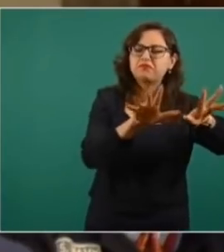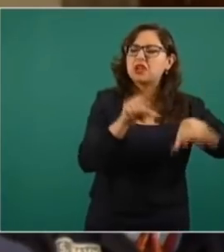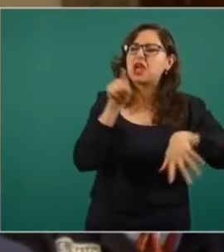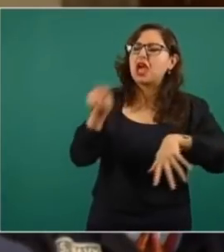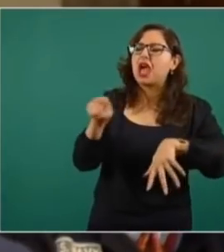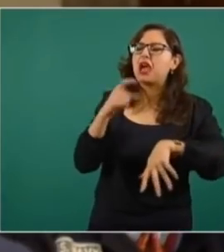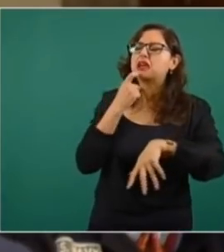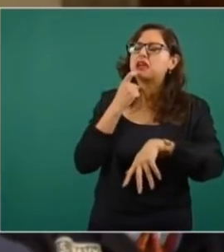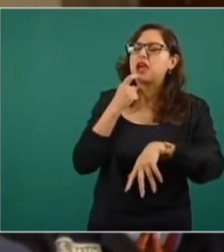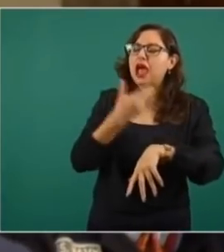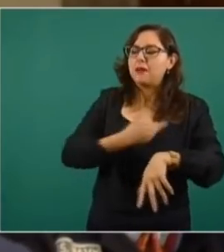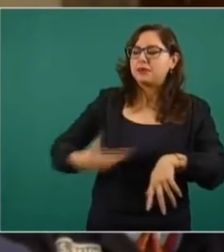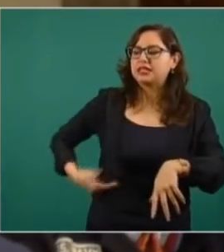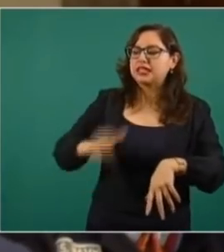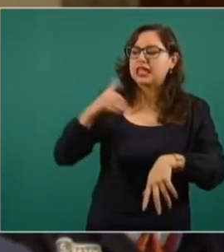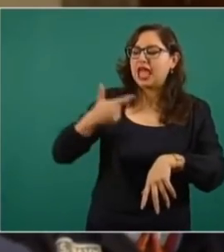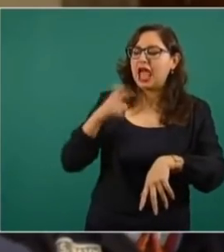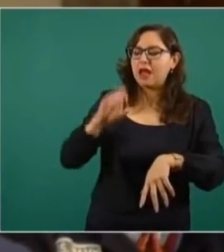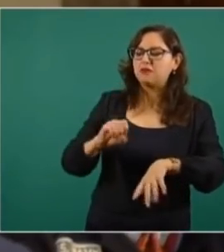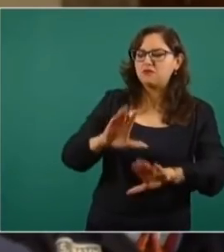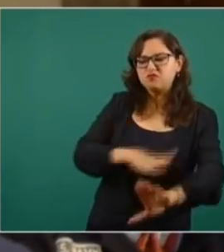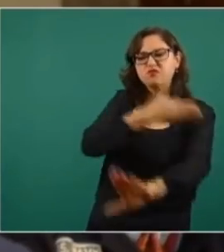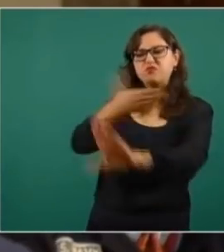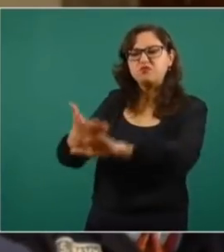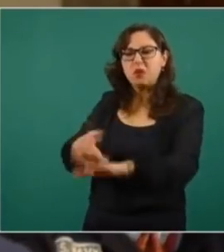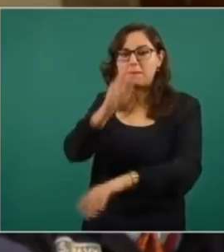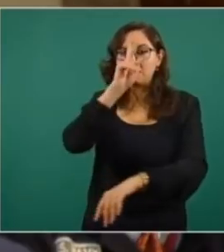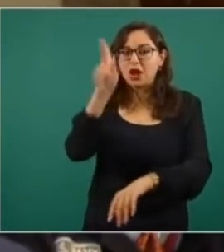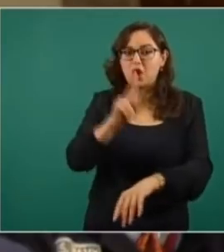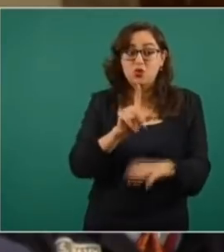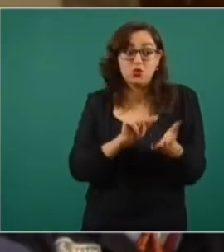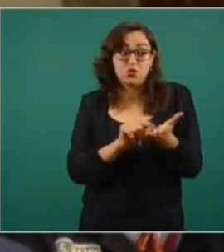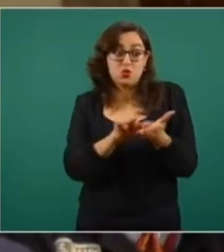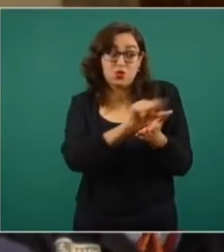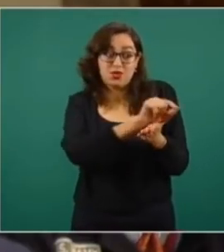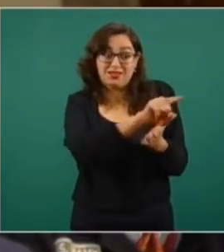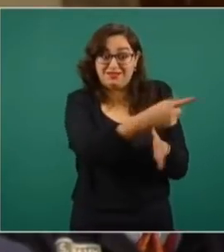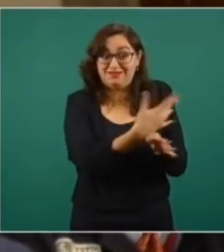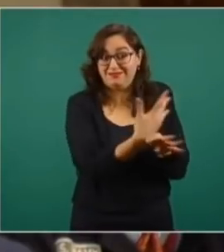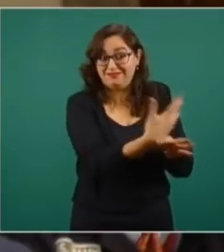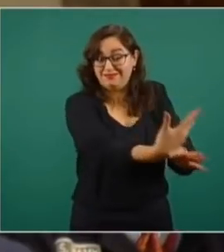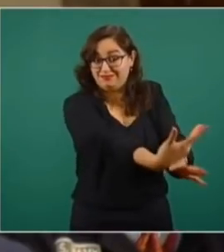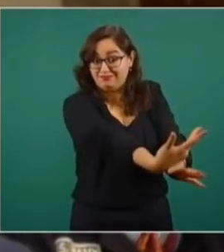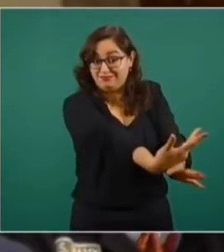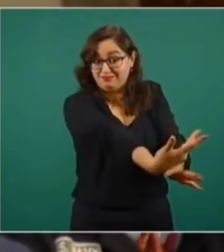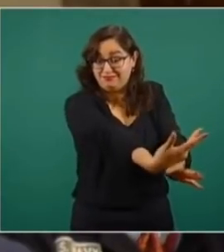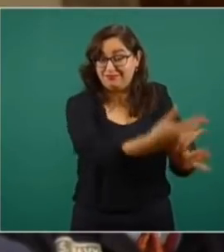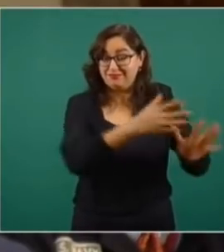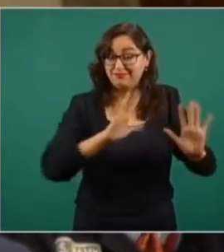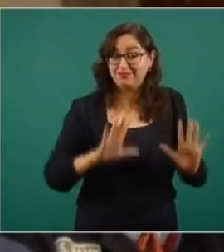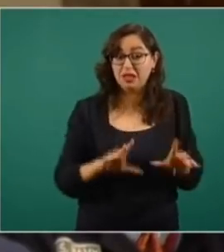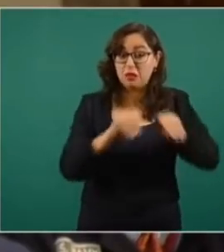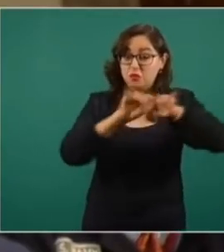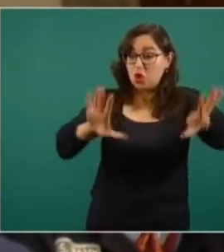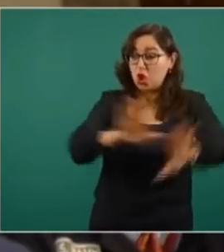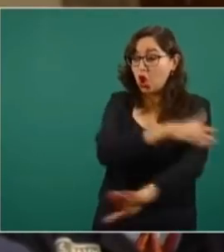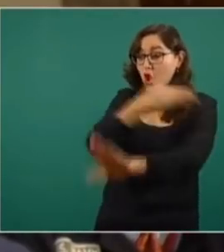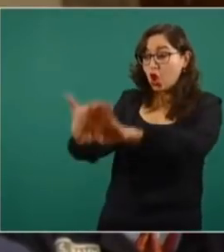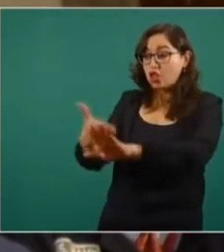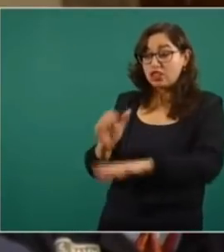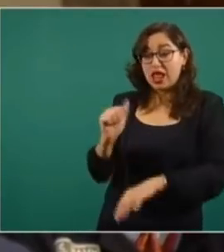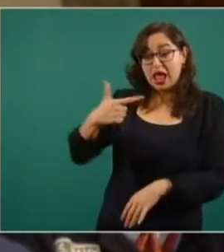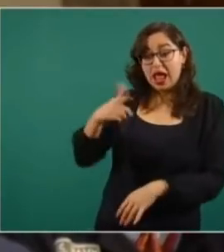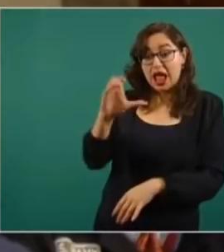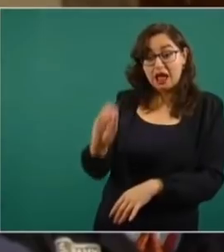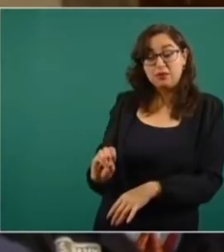deseó lo peor al presidente, así la voy a dejar. Está tuiteado, por supuesto, en su propia cuenta. Y ya ha